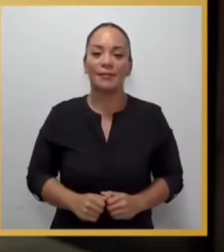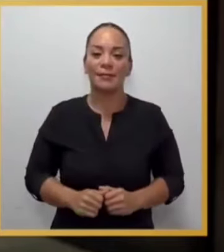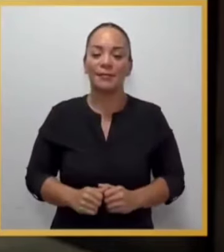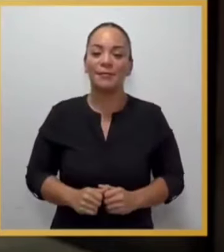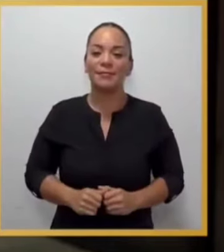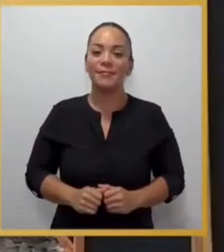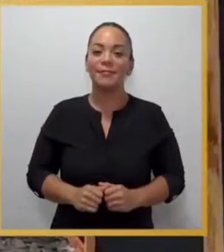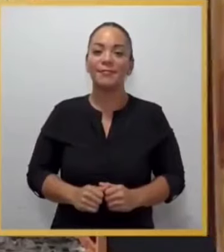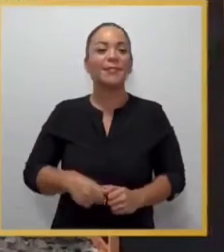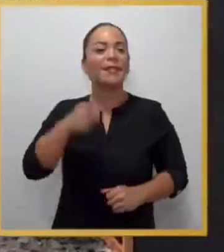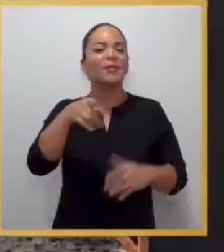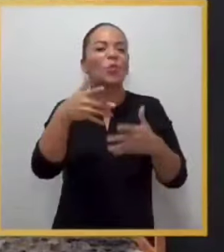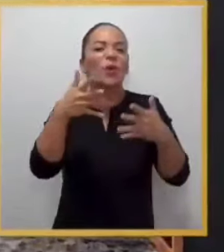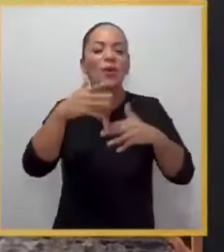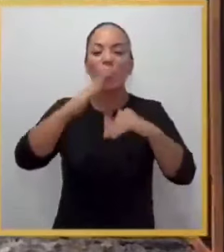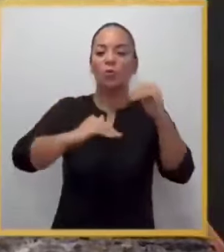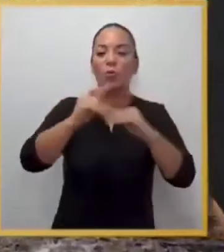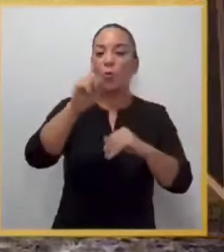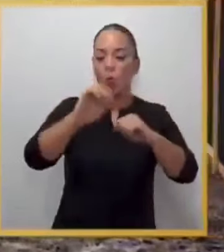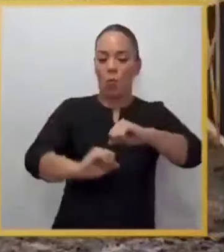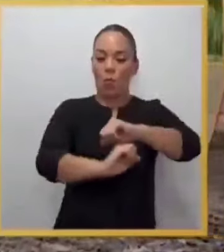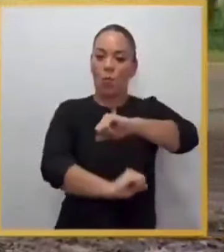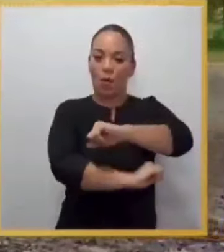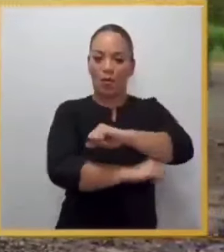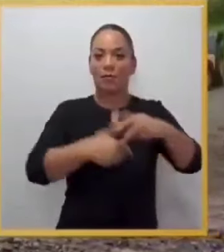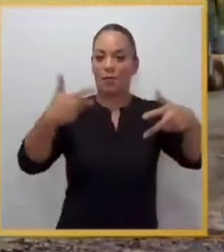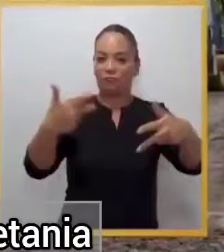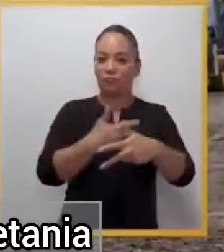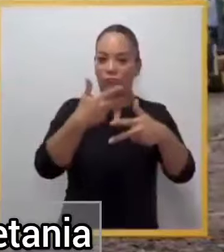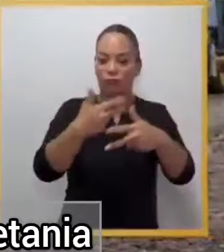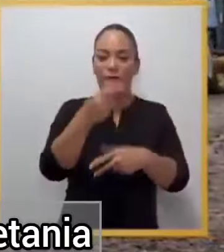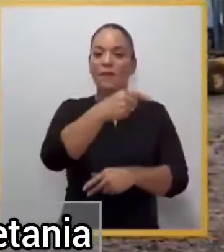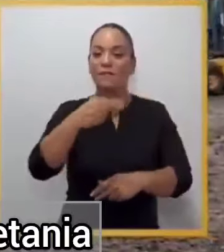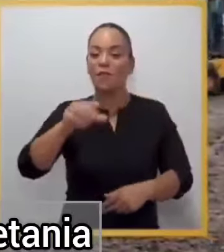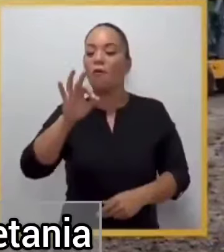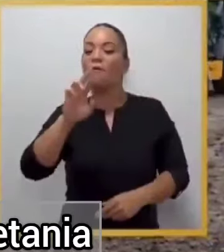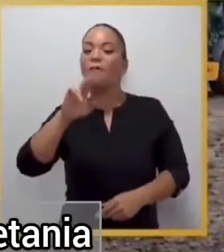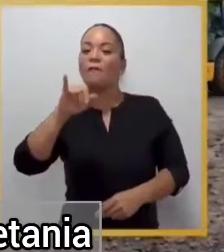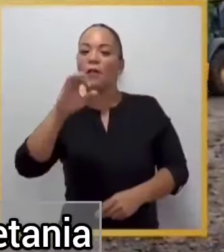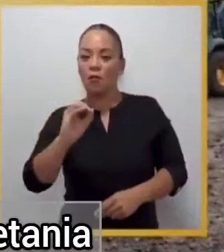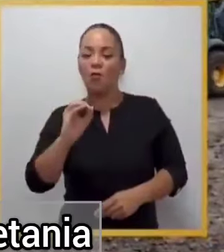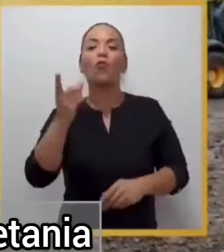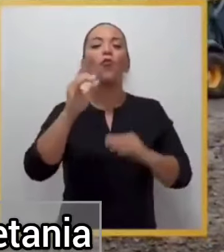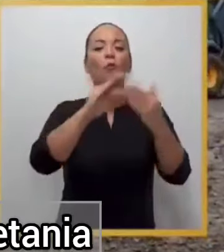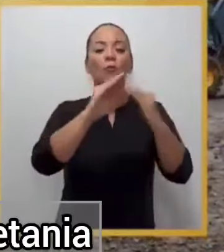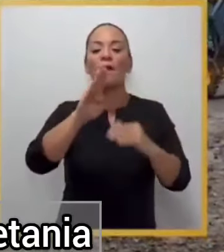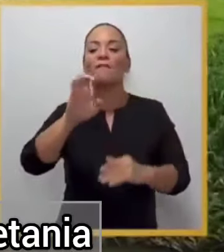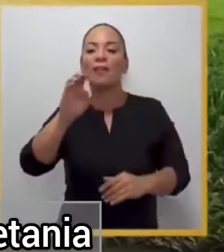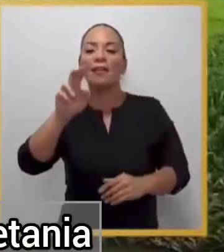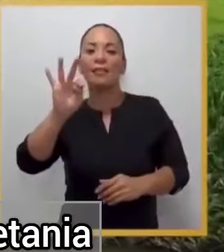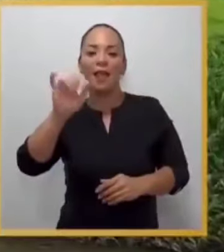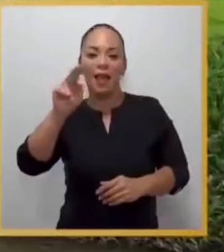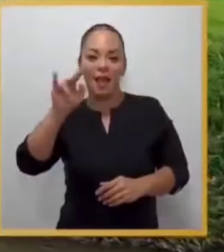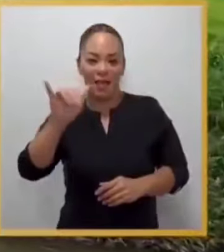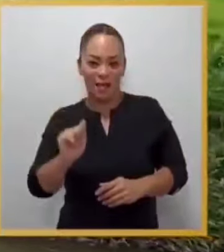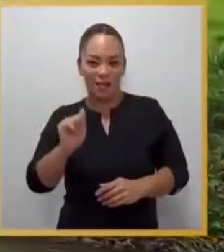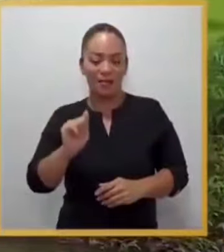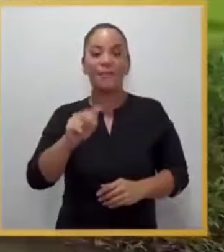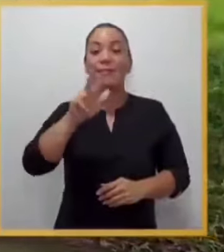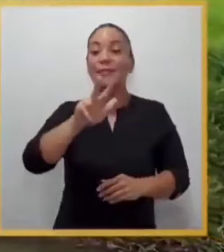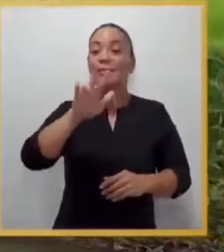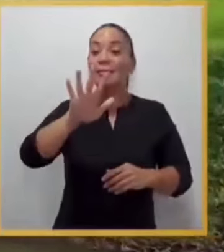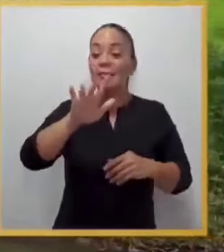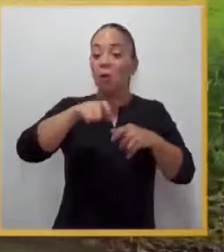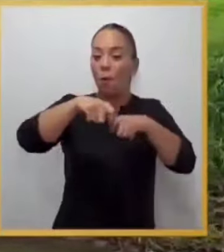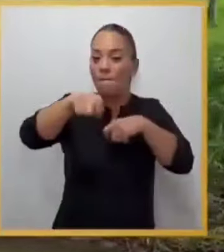en Alajuela. Se trata de la construcción de un puente vehicular sobre el río Frío en la comunidad de Betania. La obra